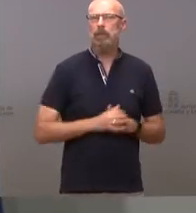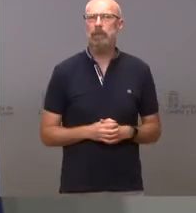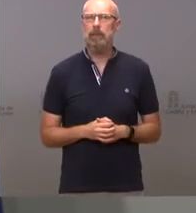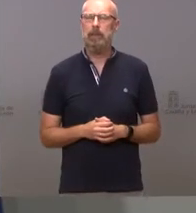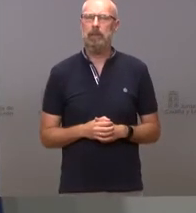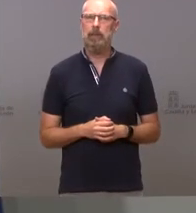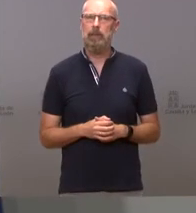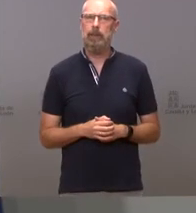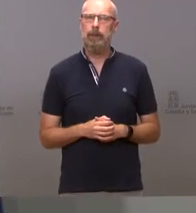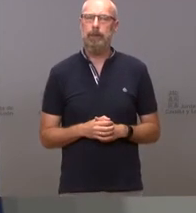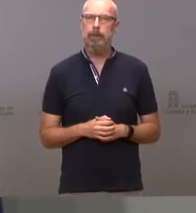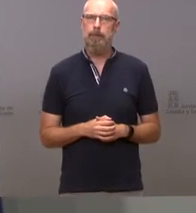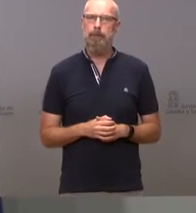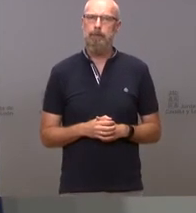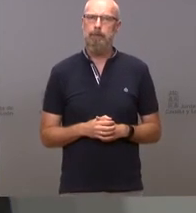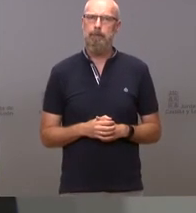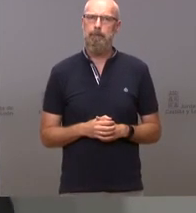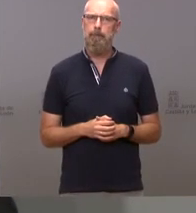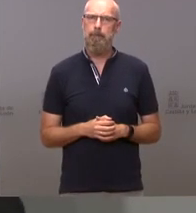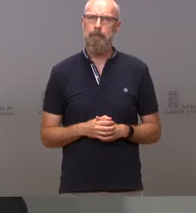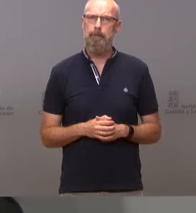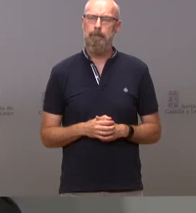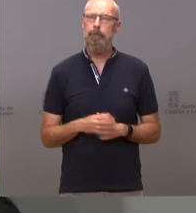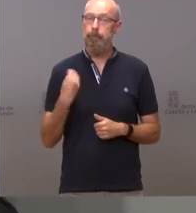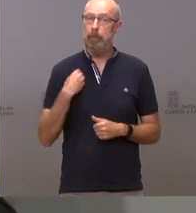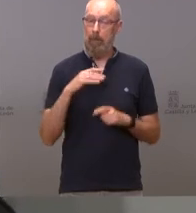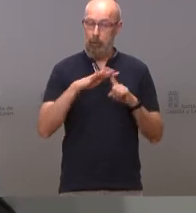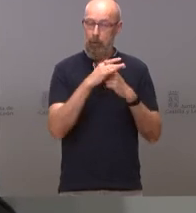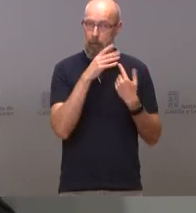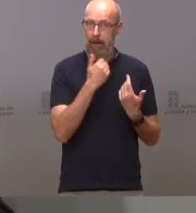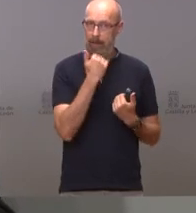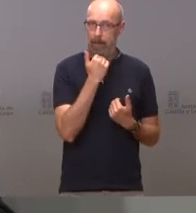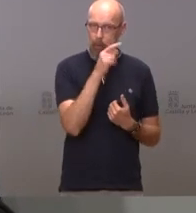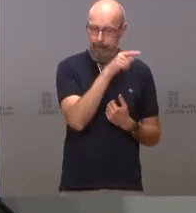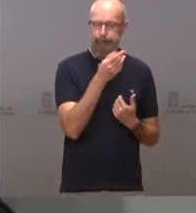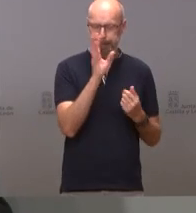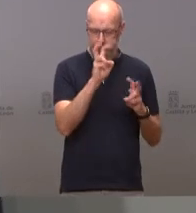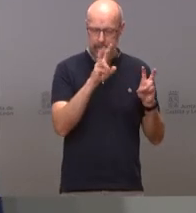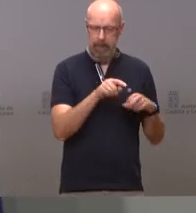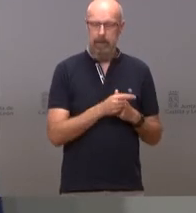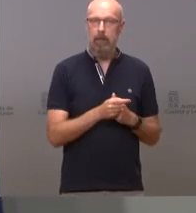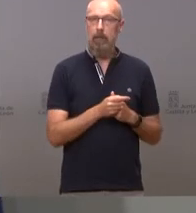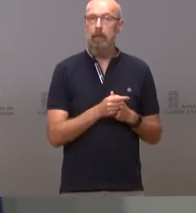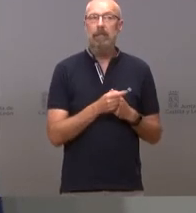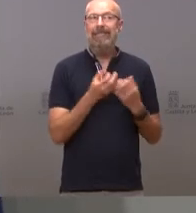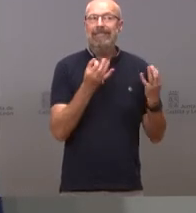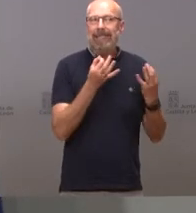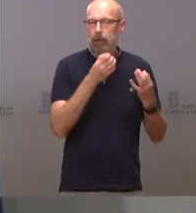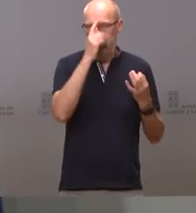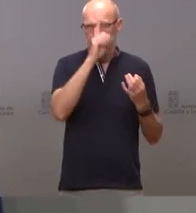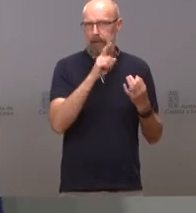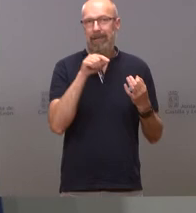En concreto la situación en Zamora no se la puedo decir no tiene que ver